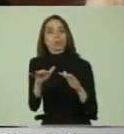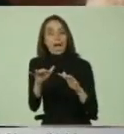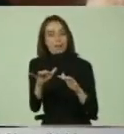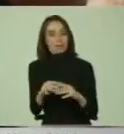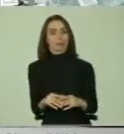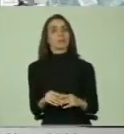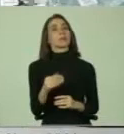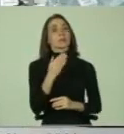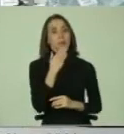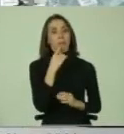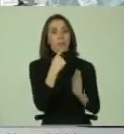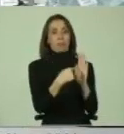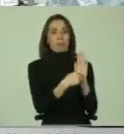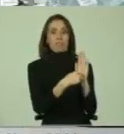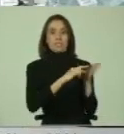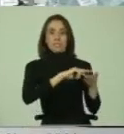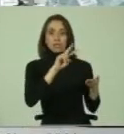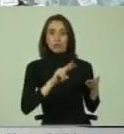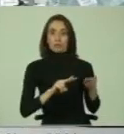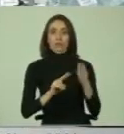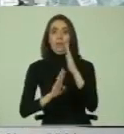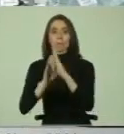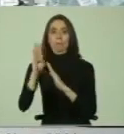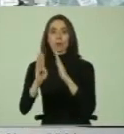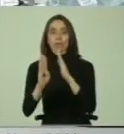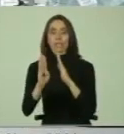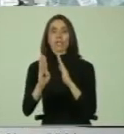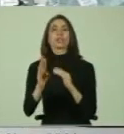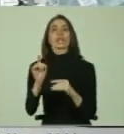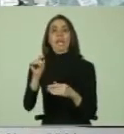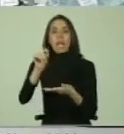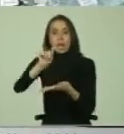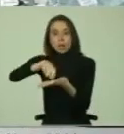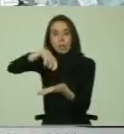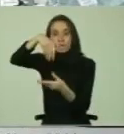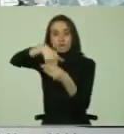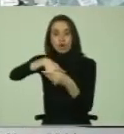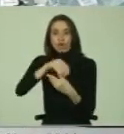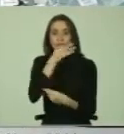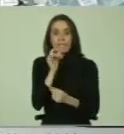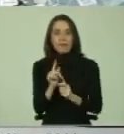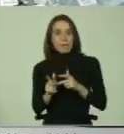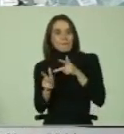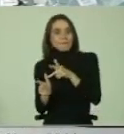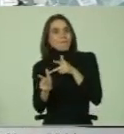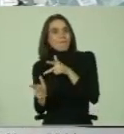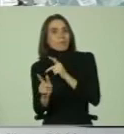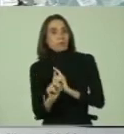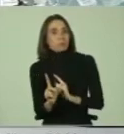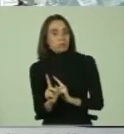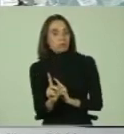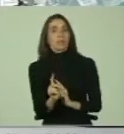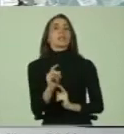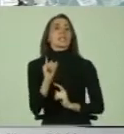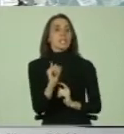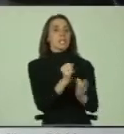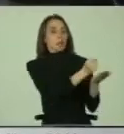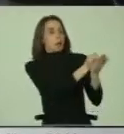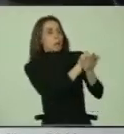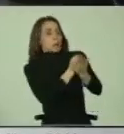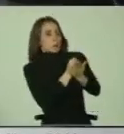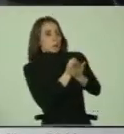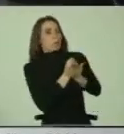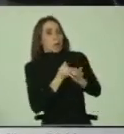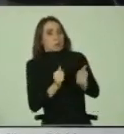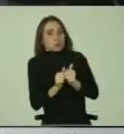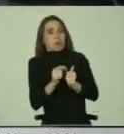También señala que se debe proteger la emisión del voto en secreto, sin intimidación, y recibir asistencia para